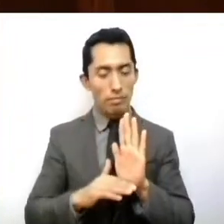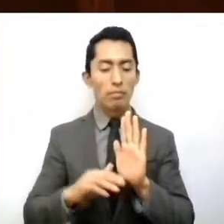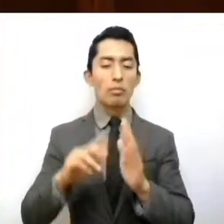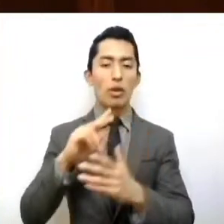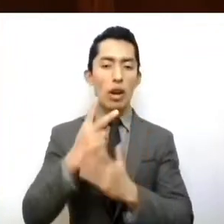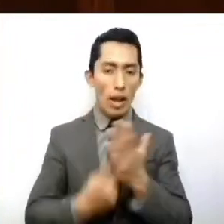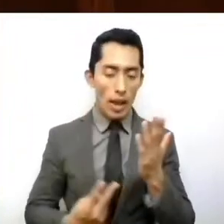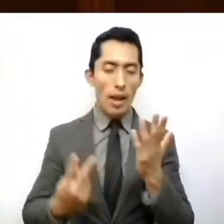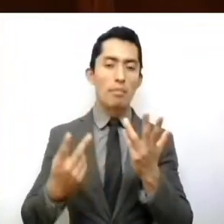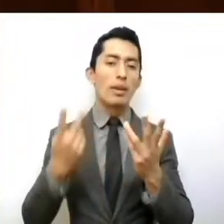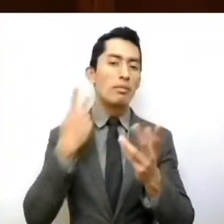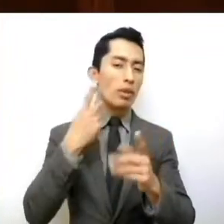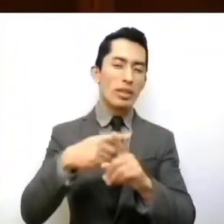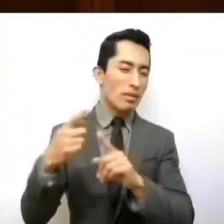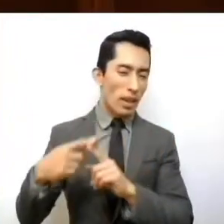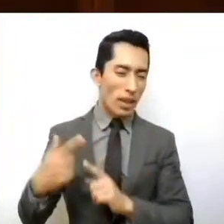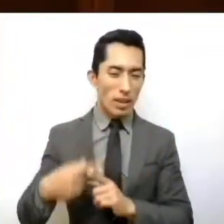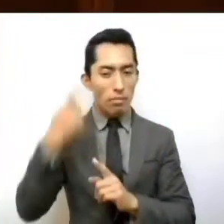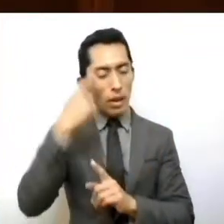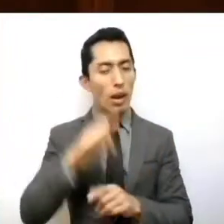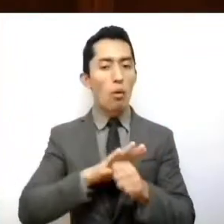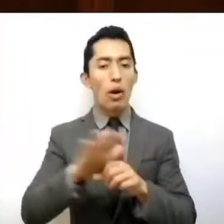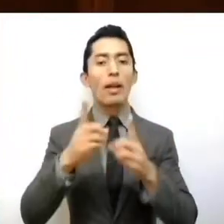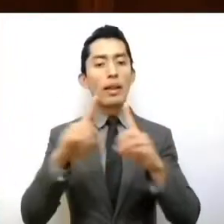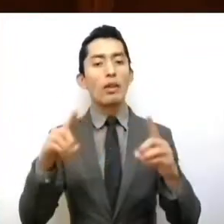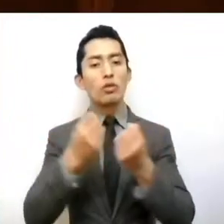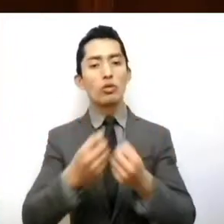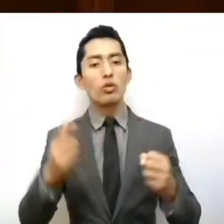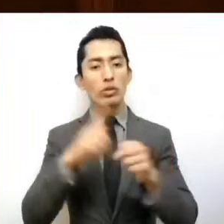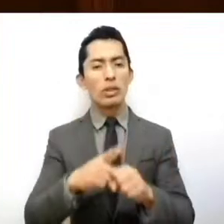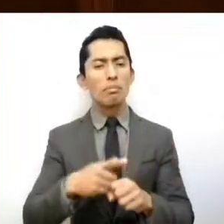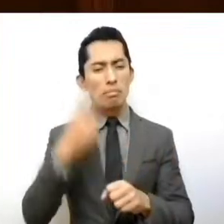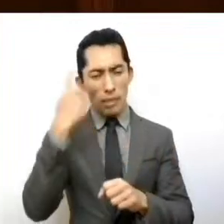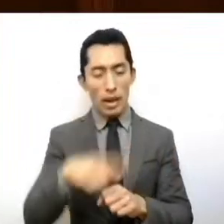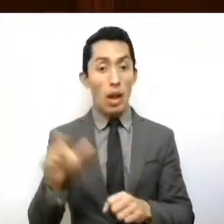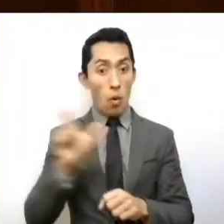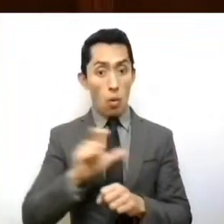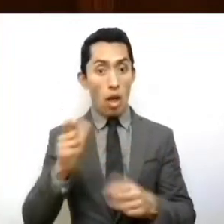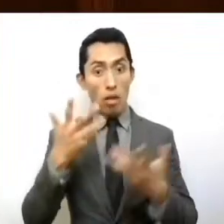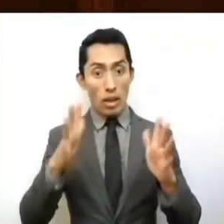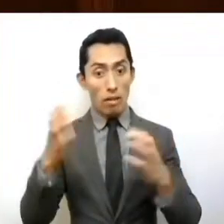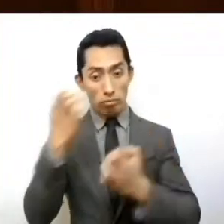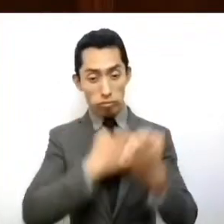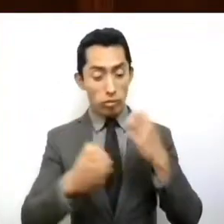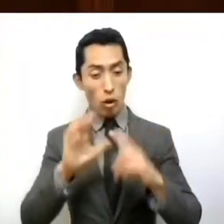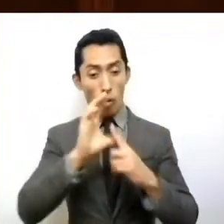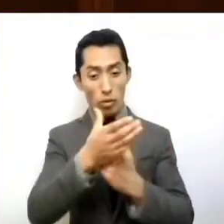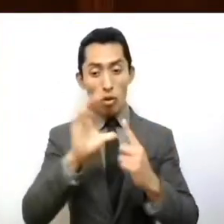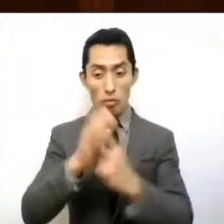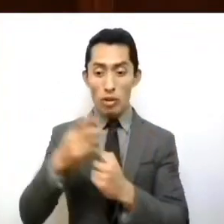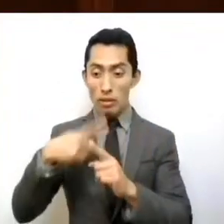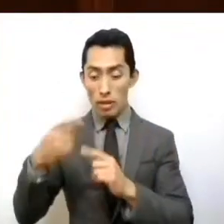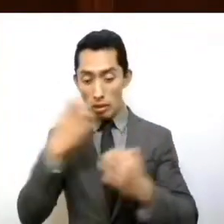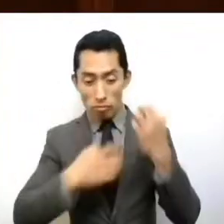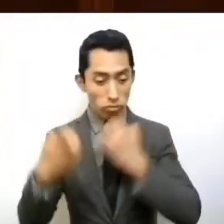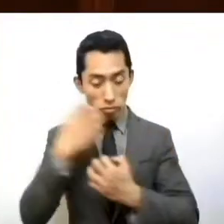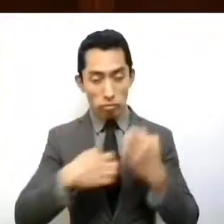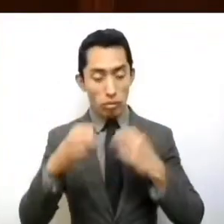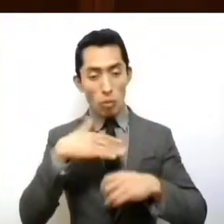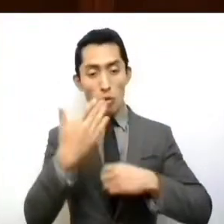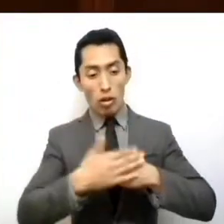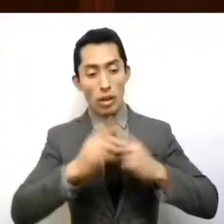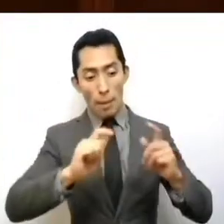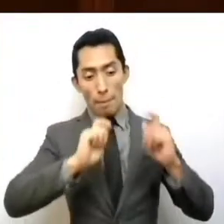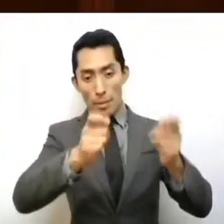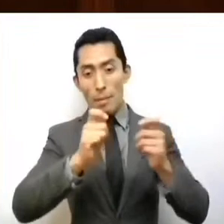programas y acciones en materia de desarrollo social, para que una vez sea analizado en las comisiones legislativas, a las que sea turnado,